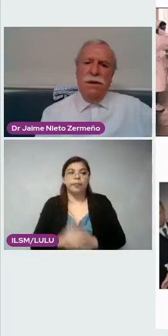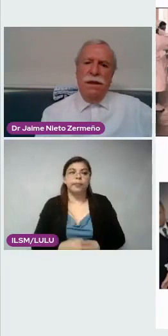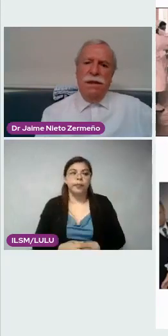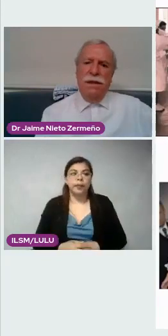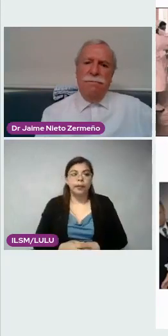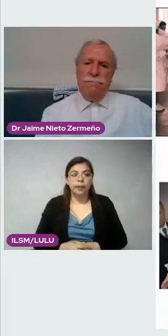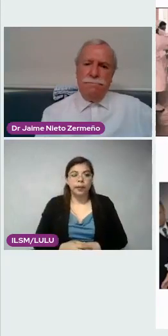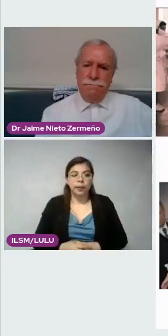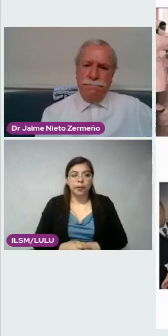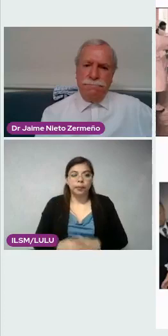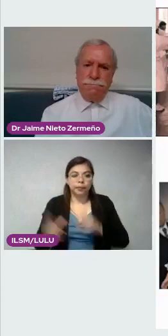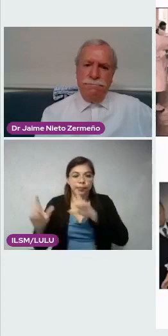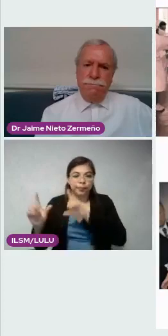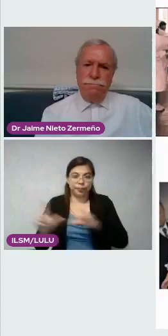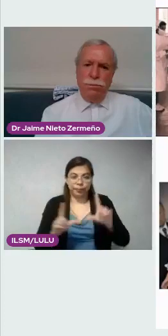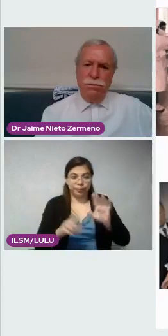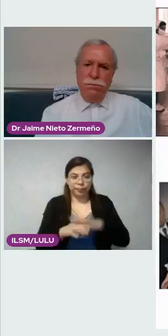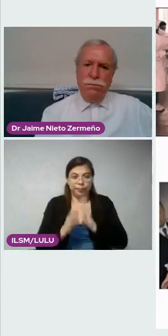Siguiente.